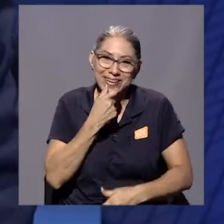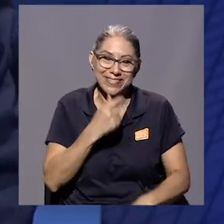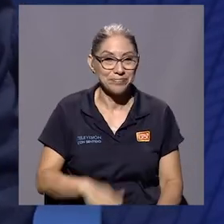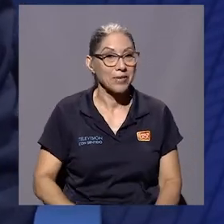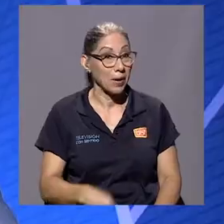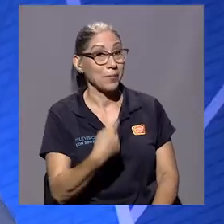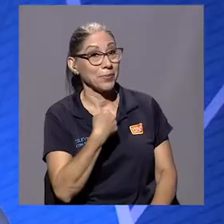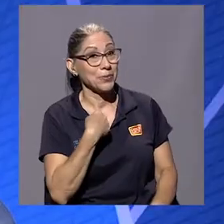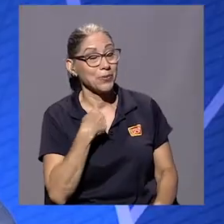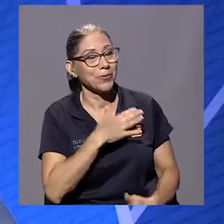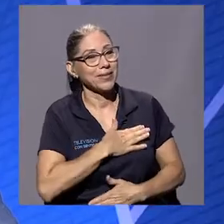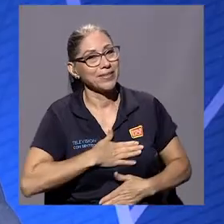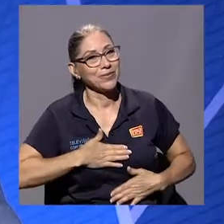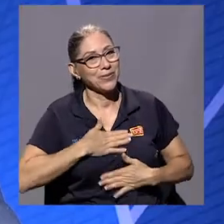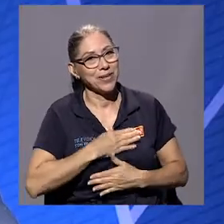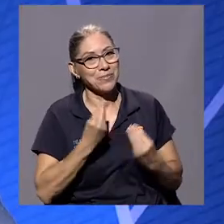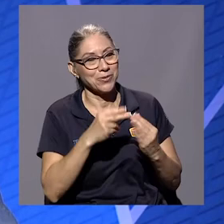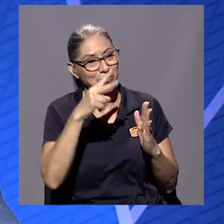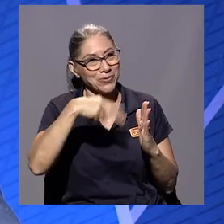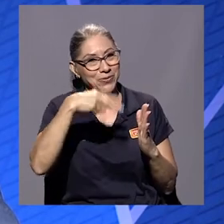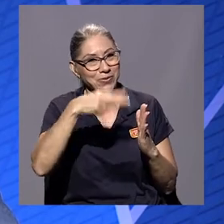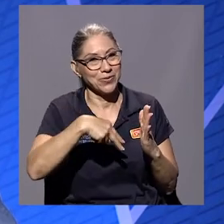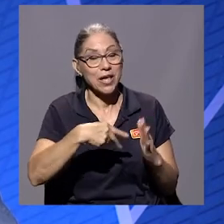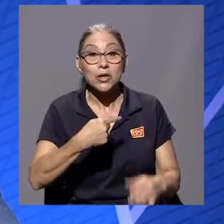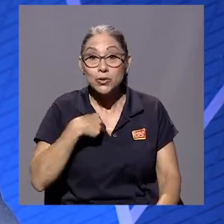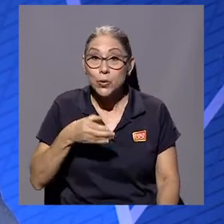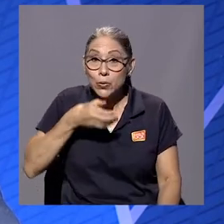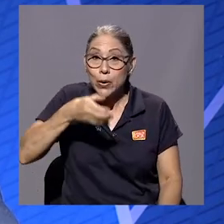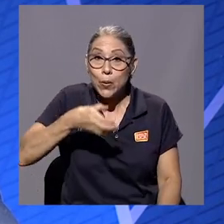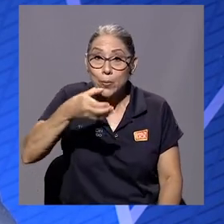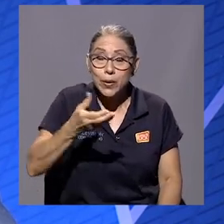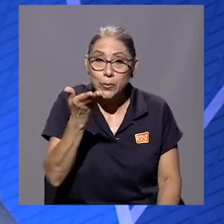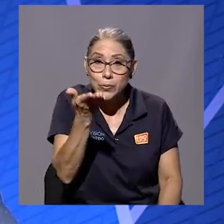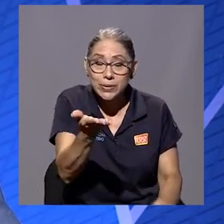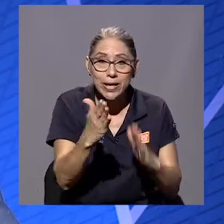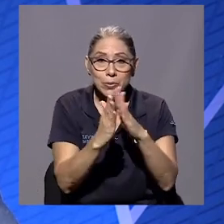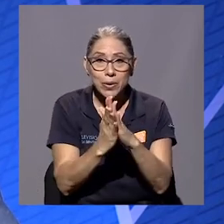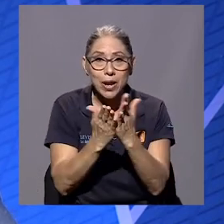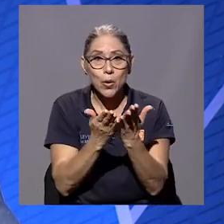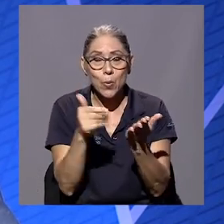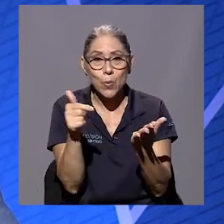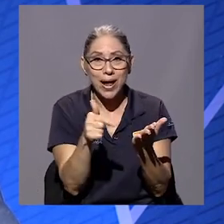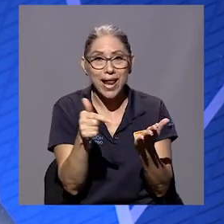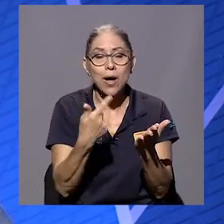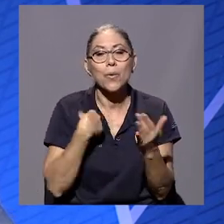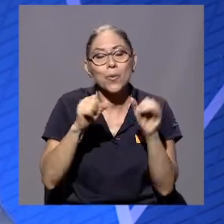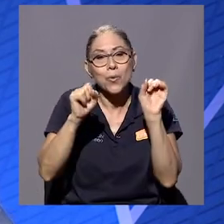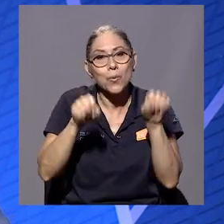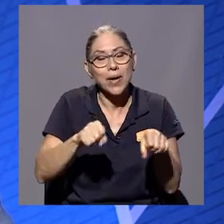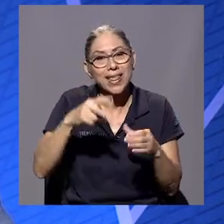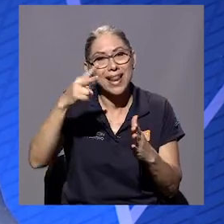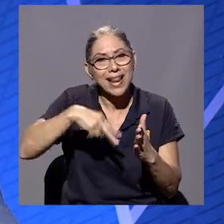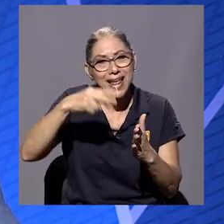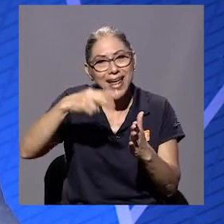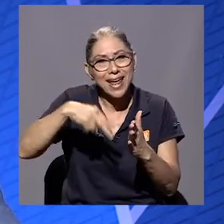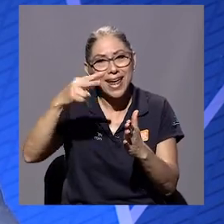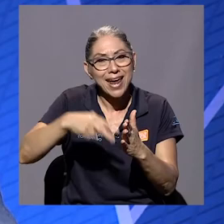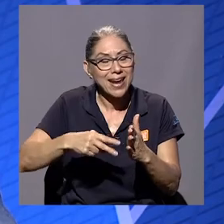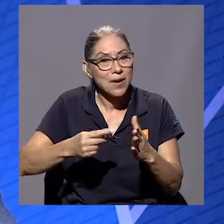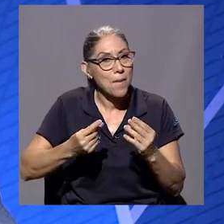Vea, yo la disfruté mucho y les puedo recomendar que es una novela en la que uno puede leer